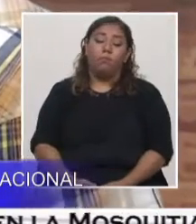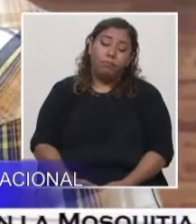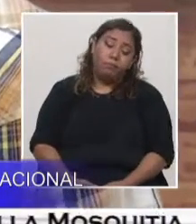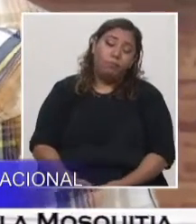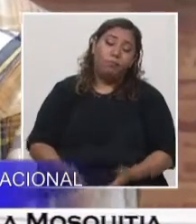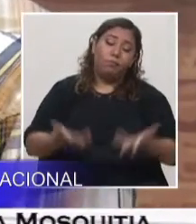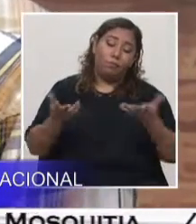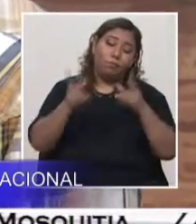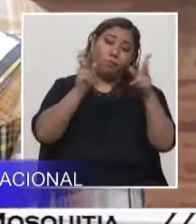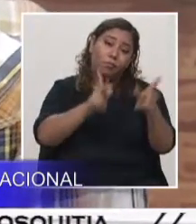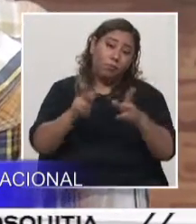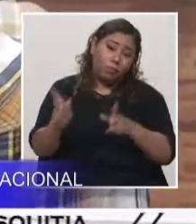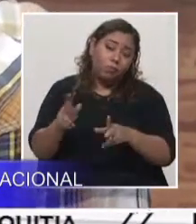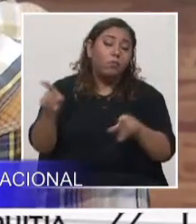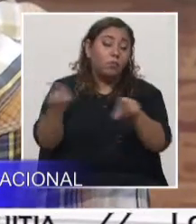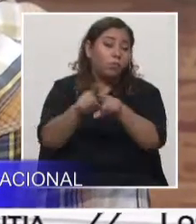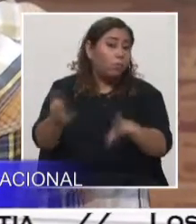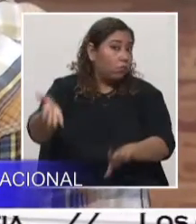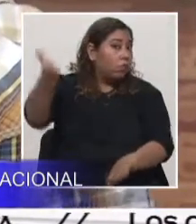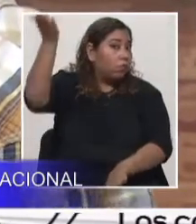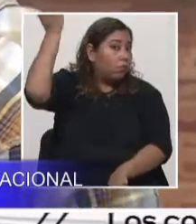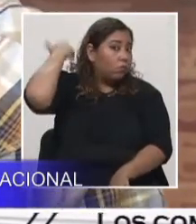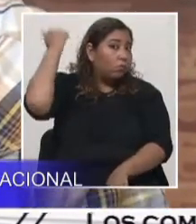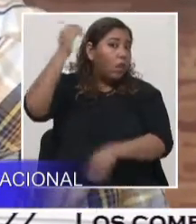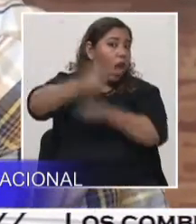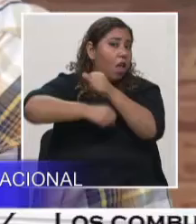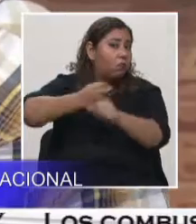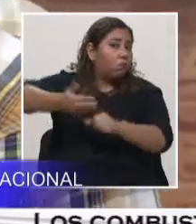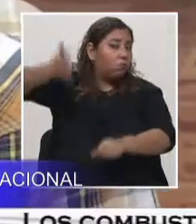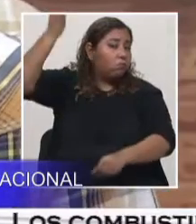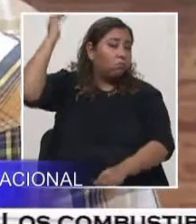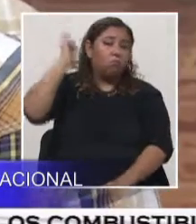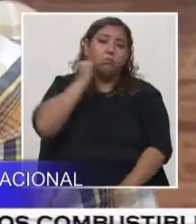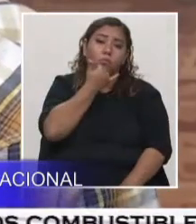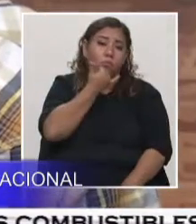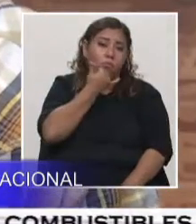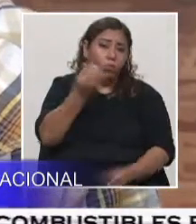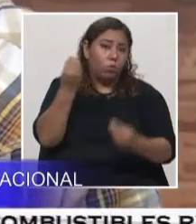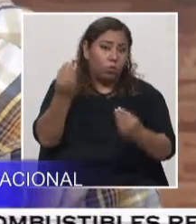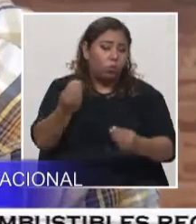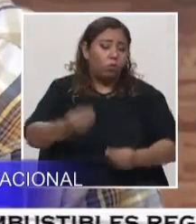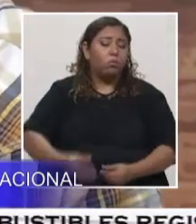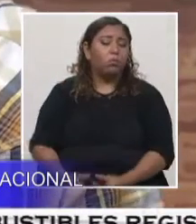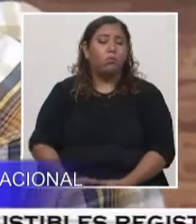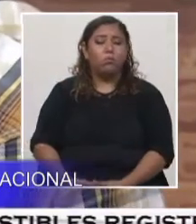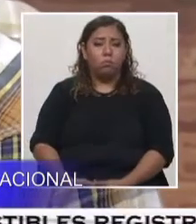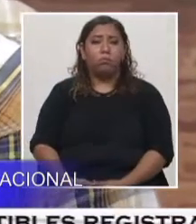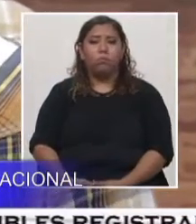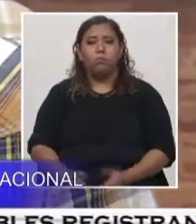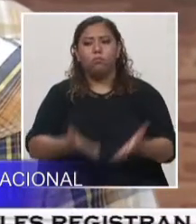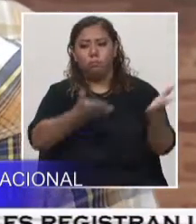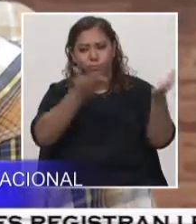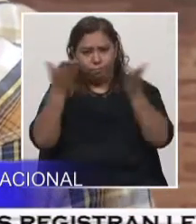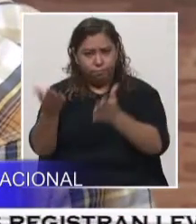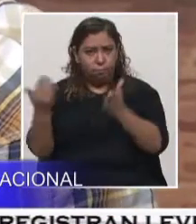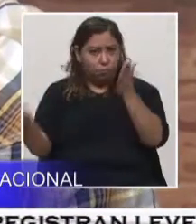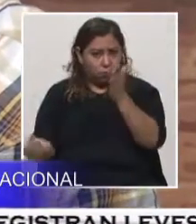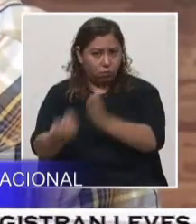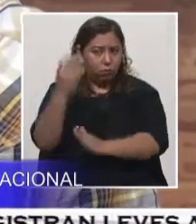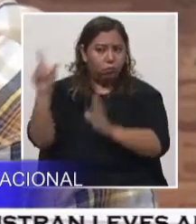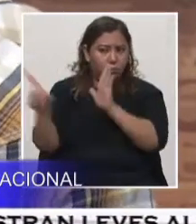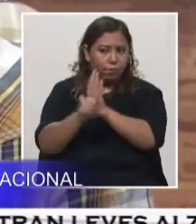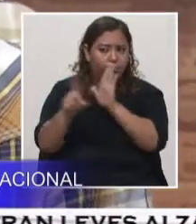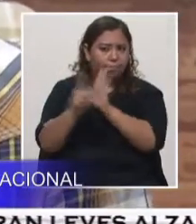errores que se dieron en el pasado. Errores que se dieron en el pasado y que actualmente con esta nueva ley general de minería se corrigen y